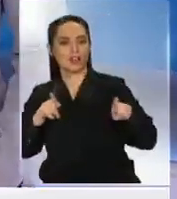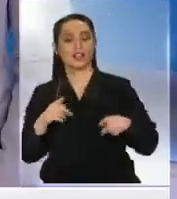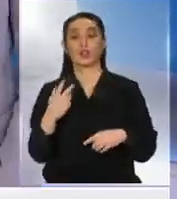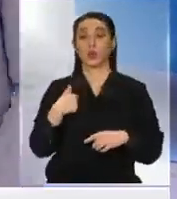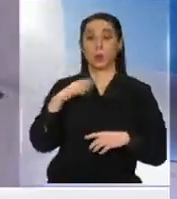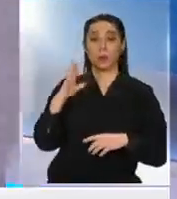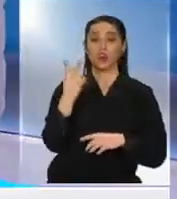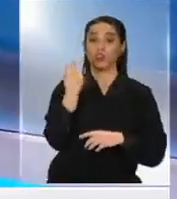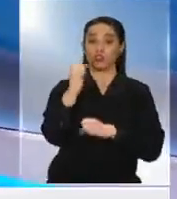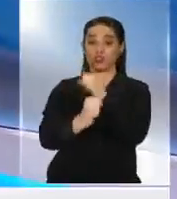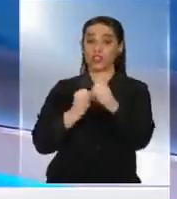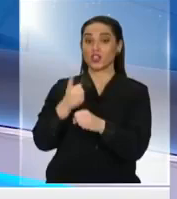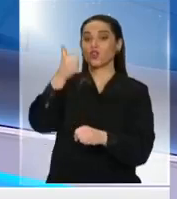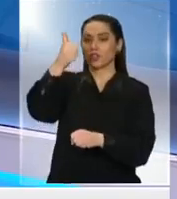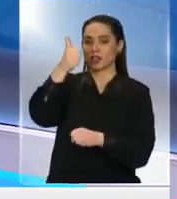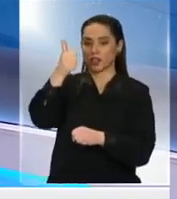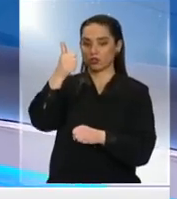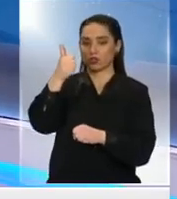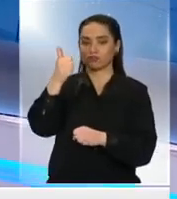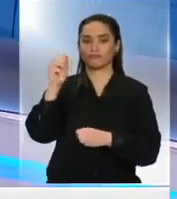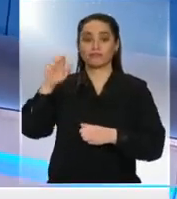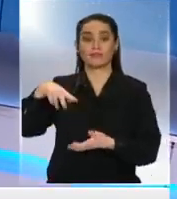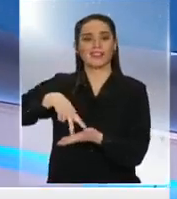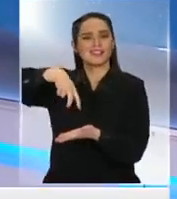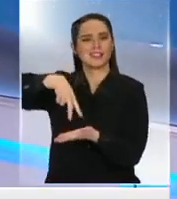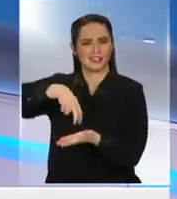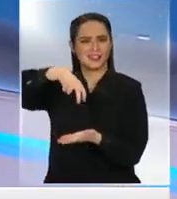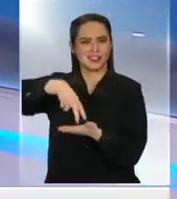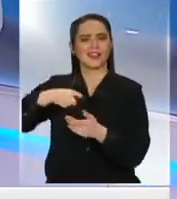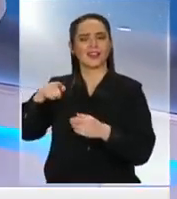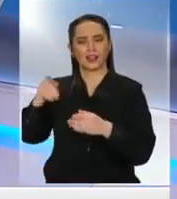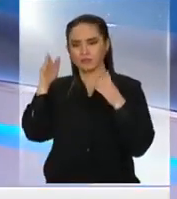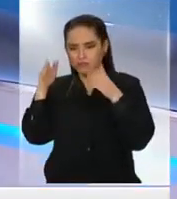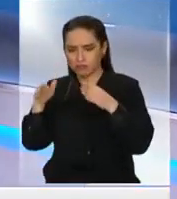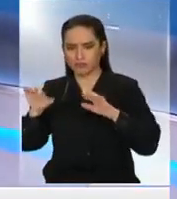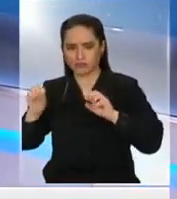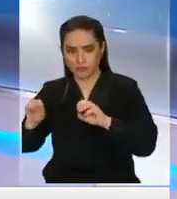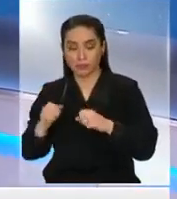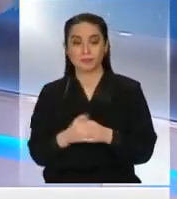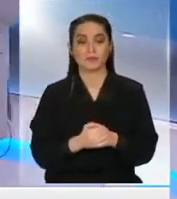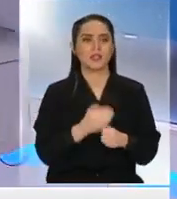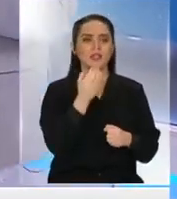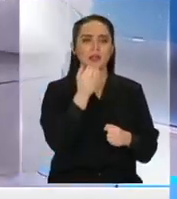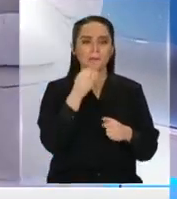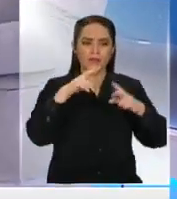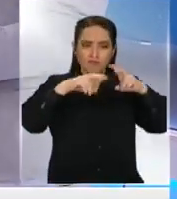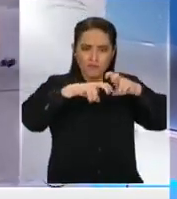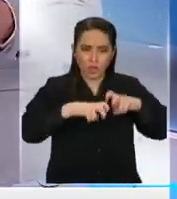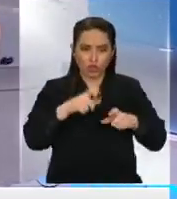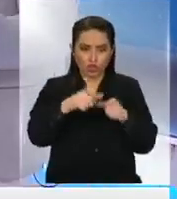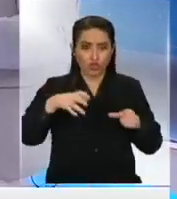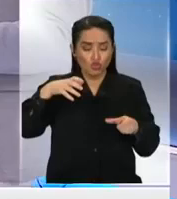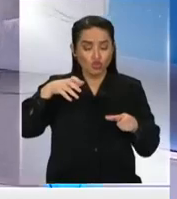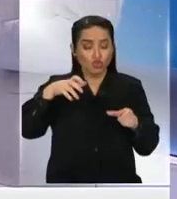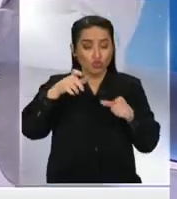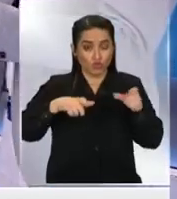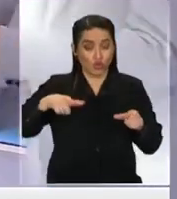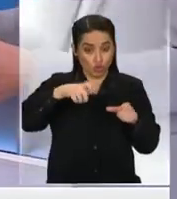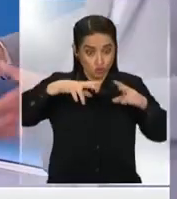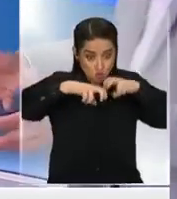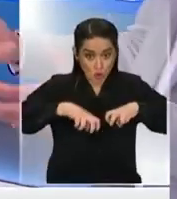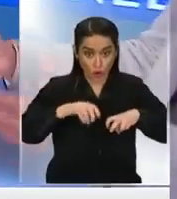sorprendió. ¿Arquitecto? Además. ¿Sociólogo? Además. ¿Cuál de las dos te hubiera gustado cumplir con mayor